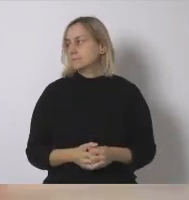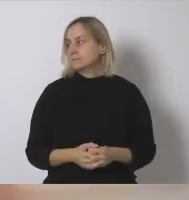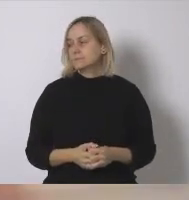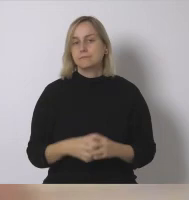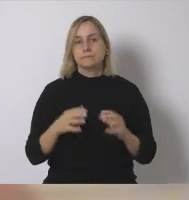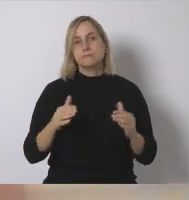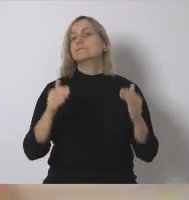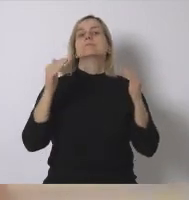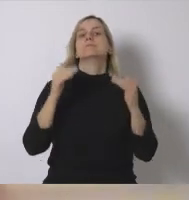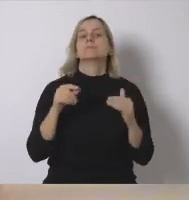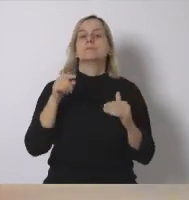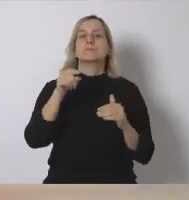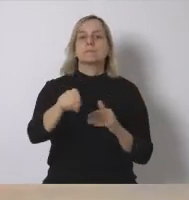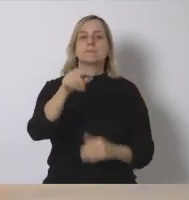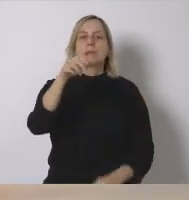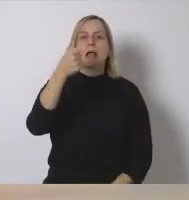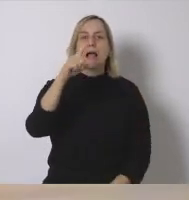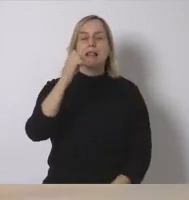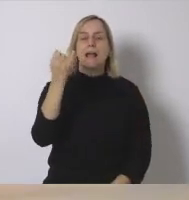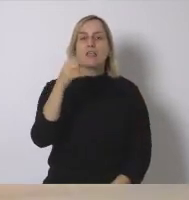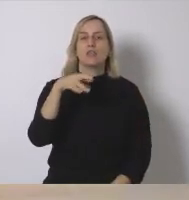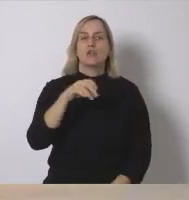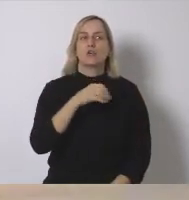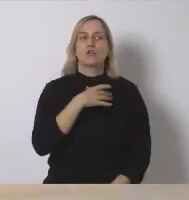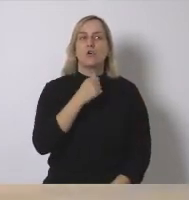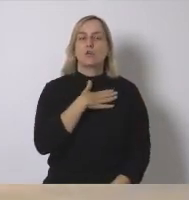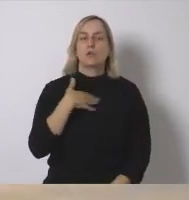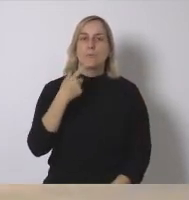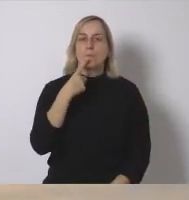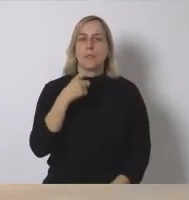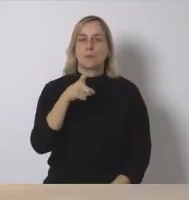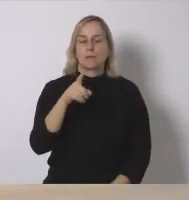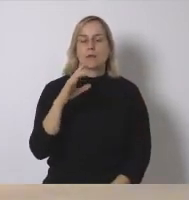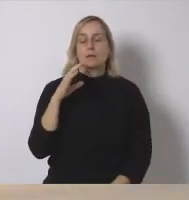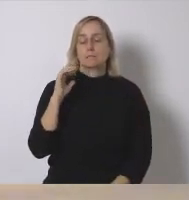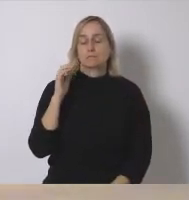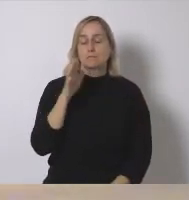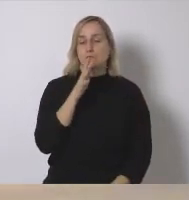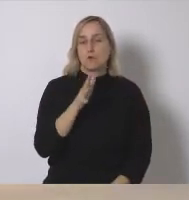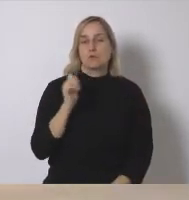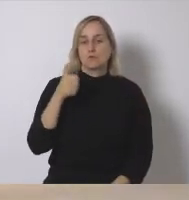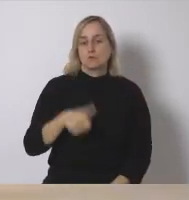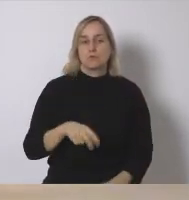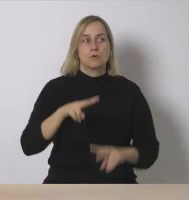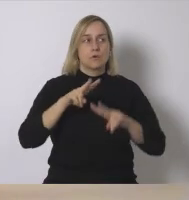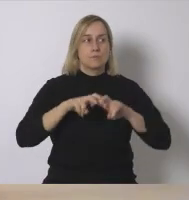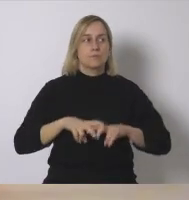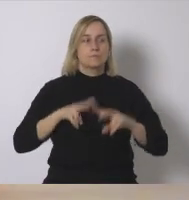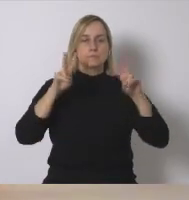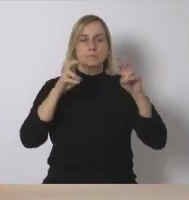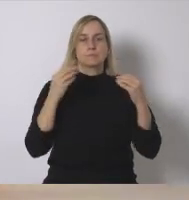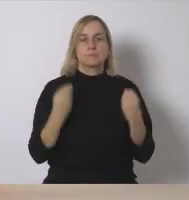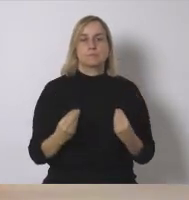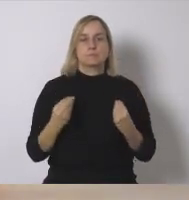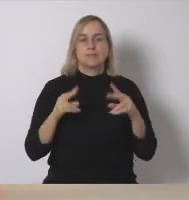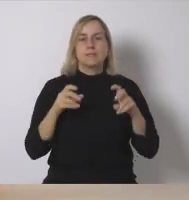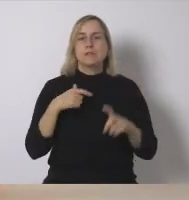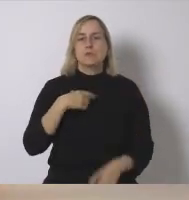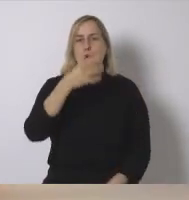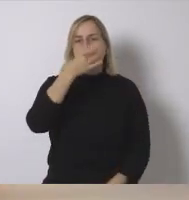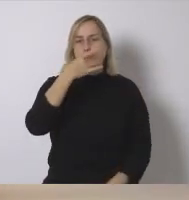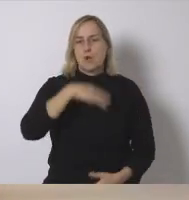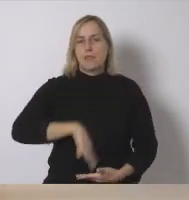a ti Alejandro te quería preguntar porque yo no he podido investigar mucho el tema si conocías